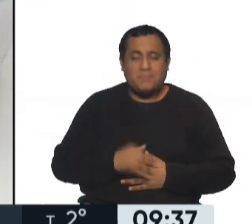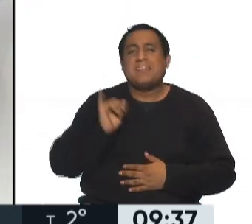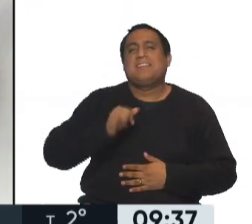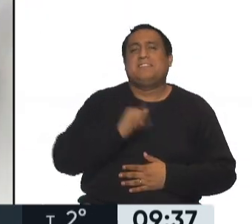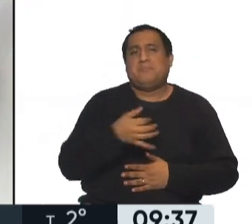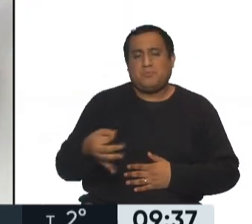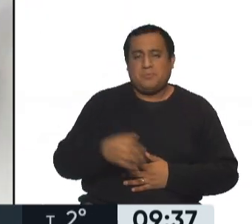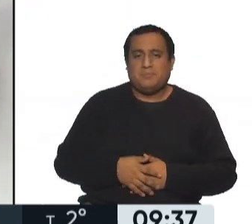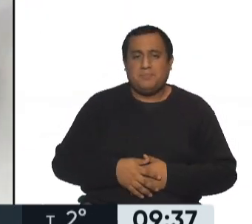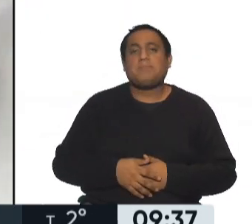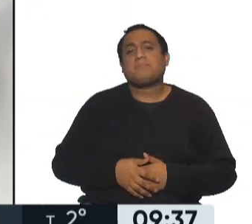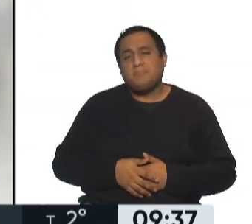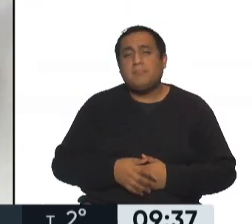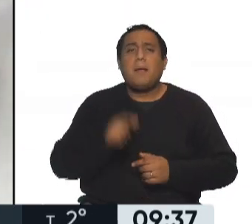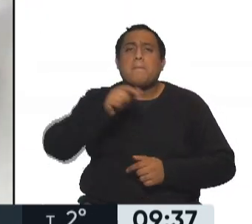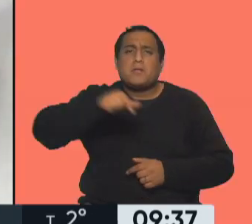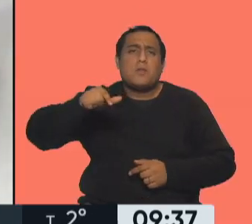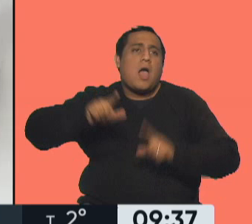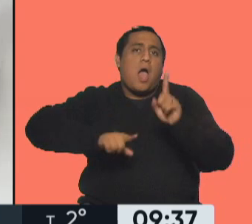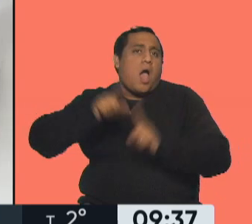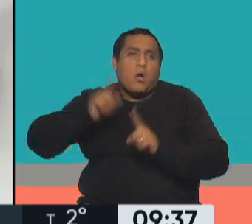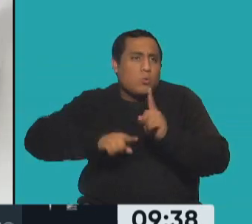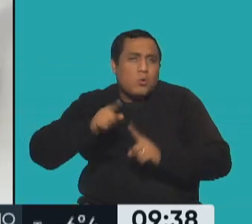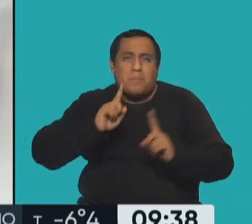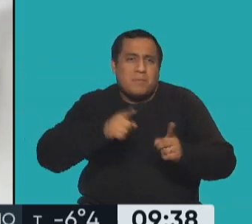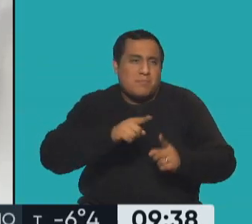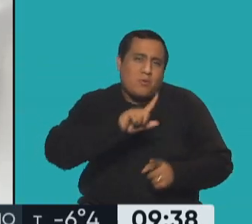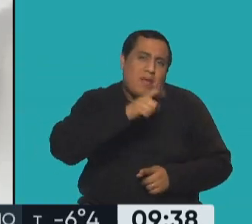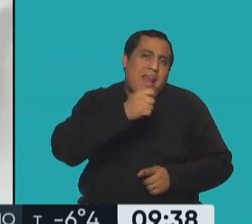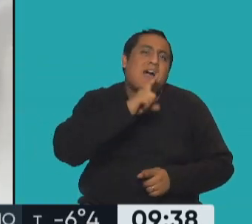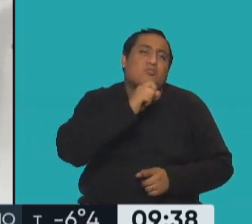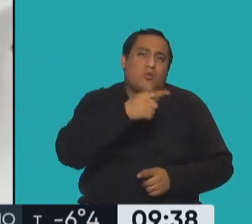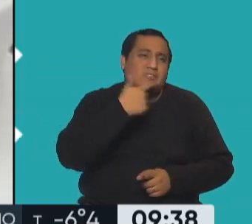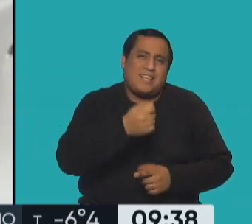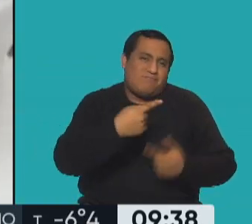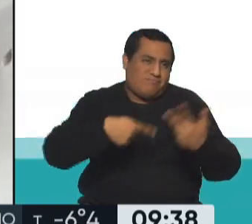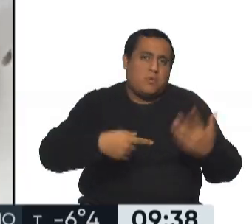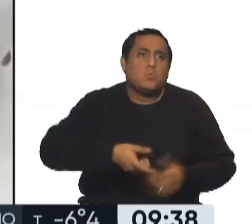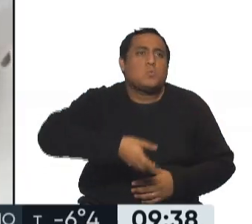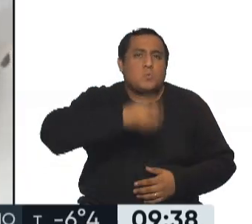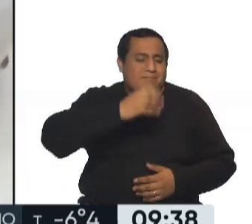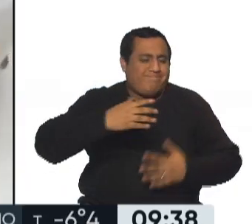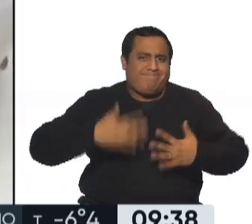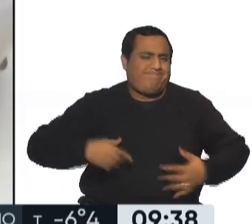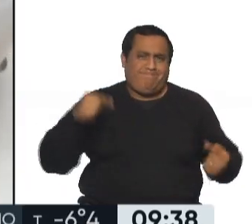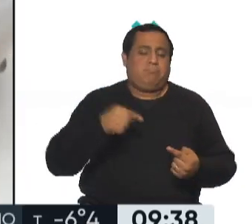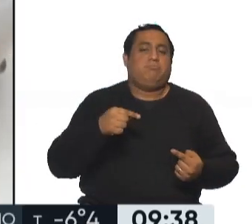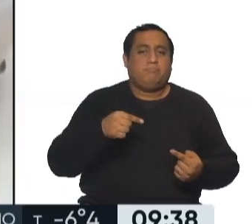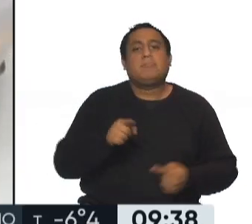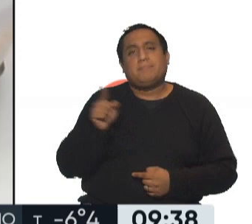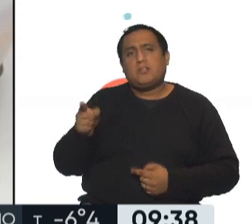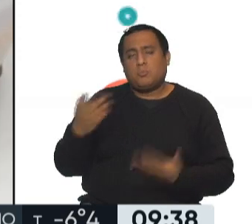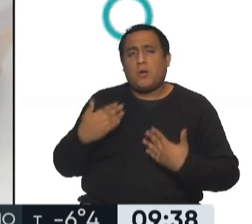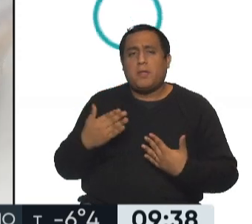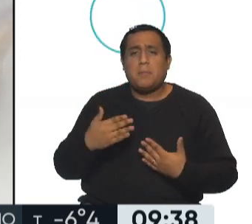Exactamente, y es muy buena para aquellas personas que tienen intolerancia a la lactosa. En ese caso, lo que pongo nada más es media taza,